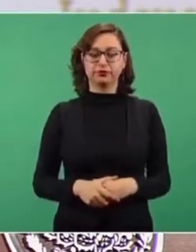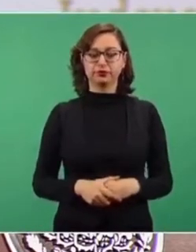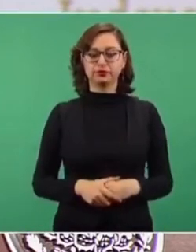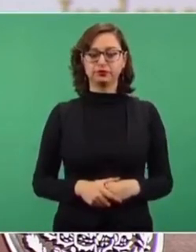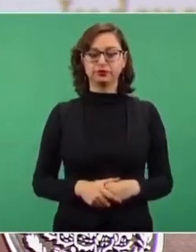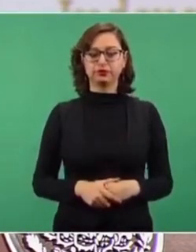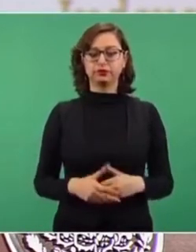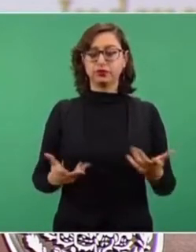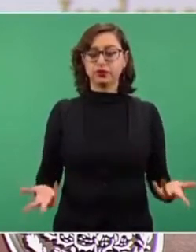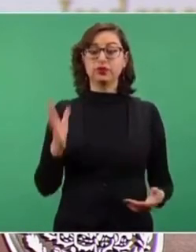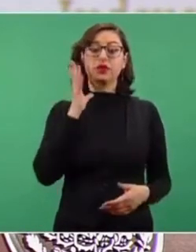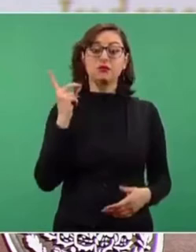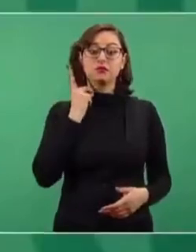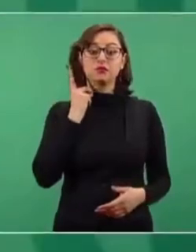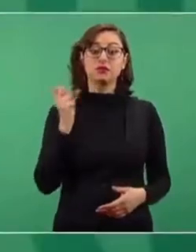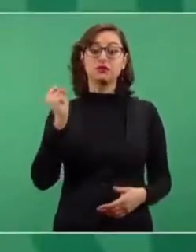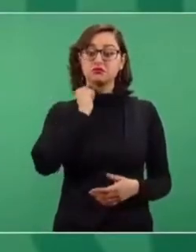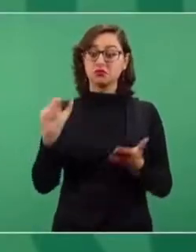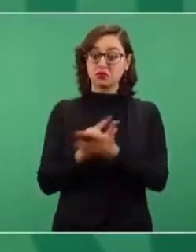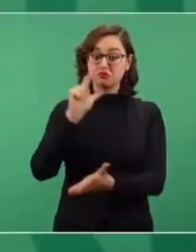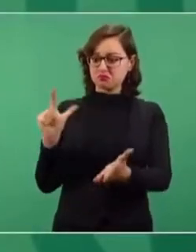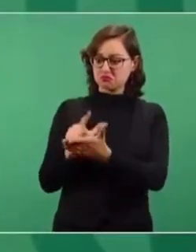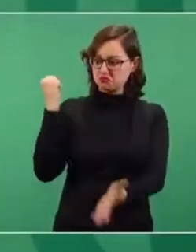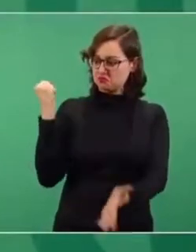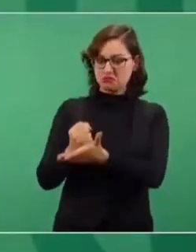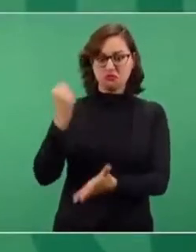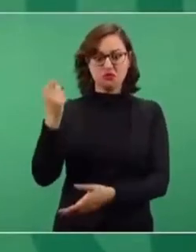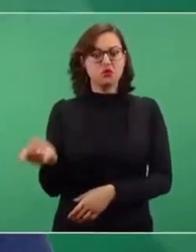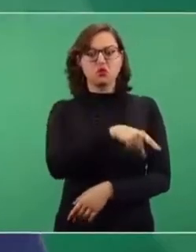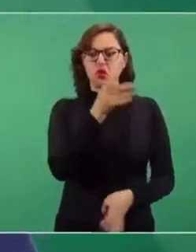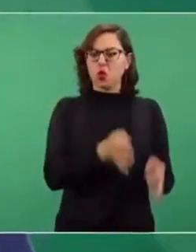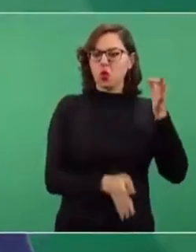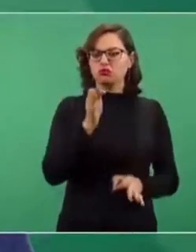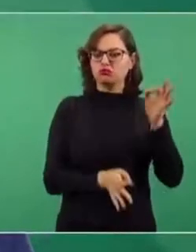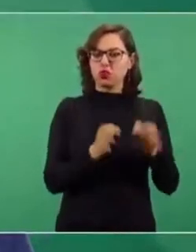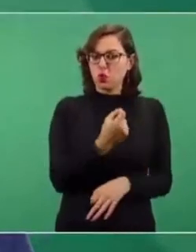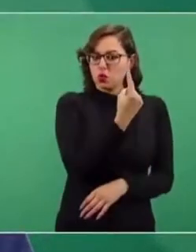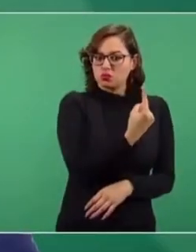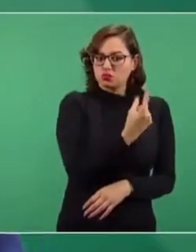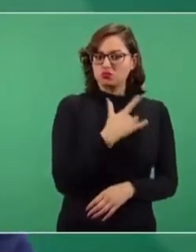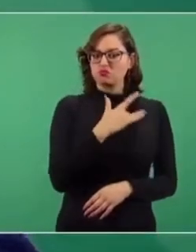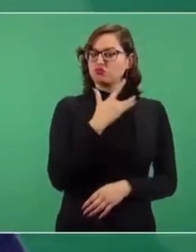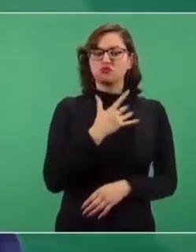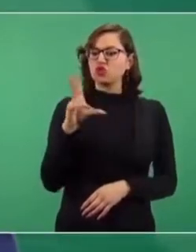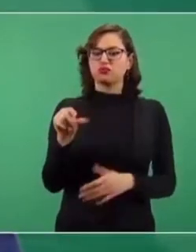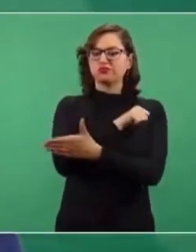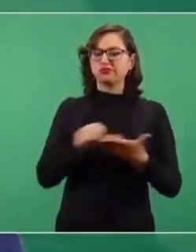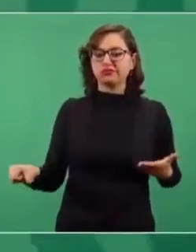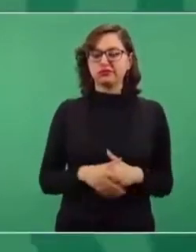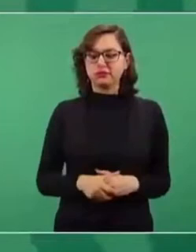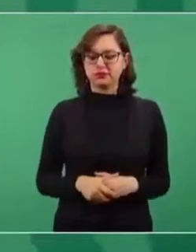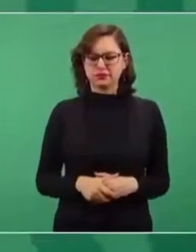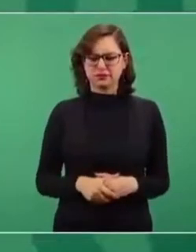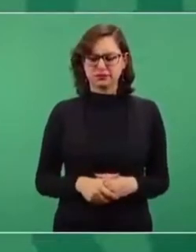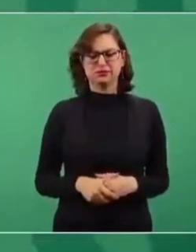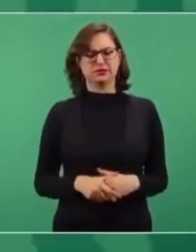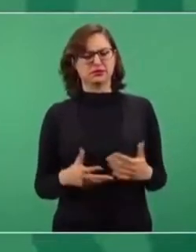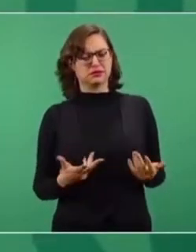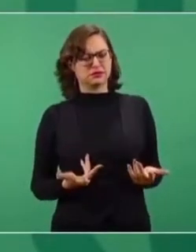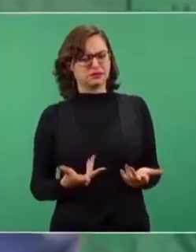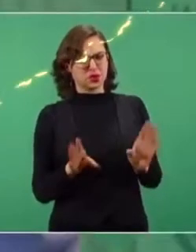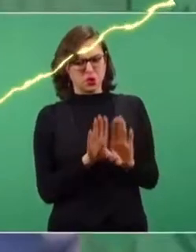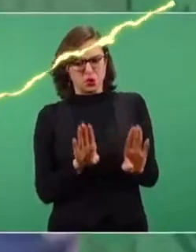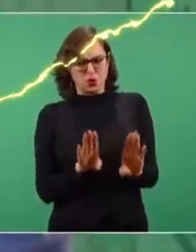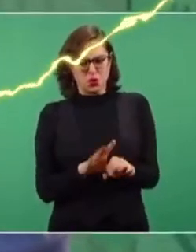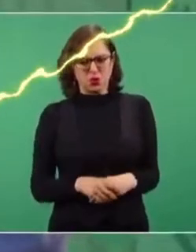la Cámara de Diputados, la Cámara de Senadores aprueban una ley como esta y un juez la nulifica. Puede ser que tenga